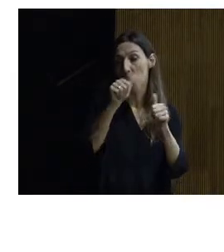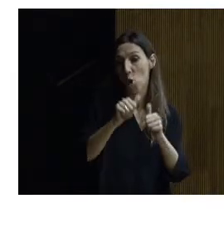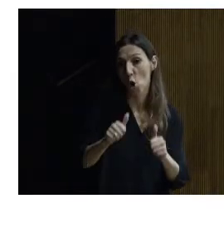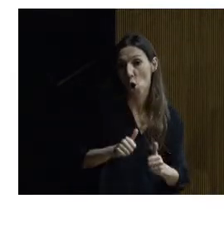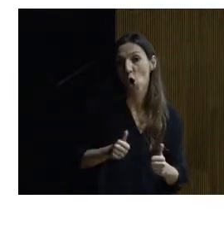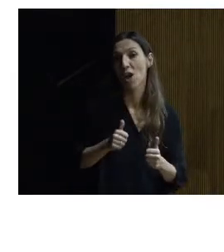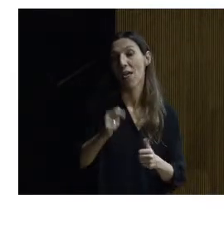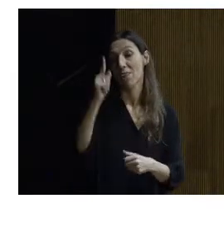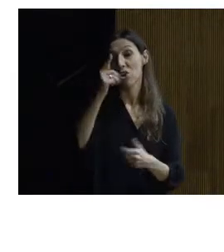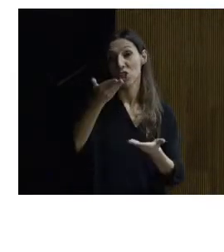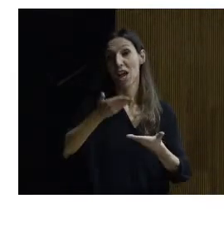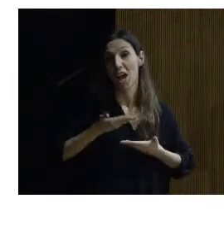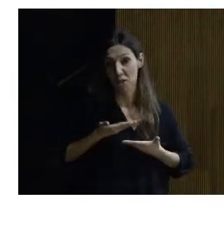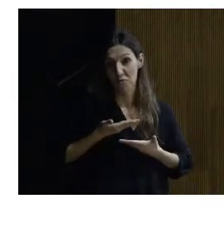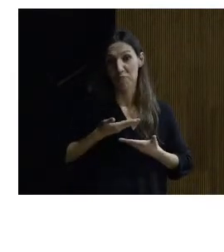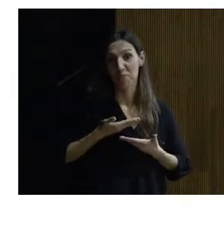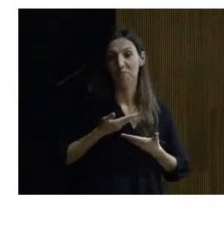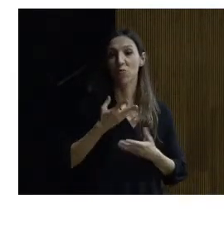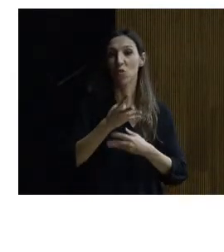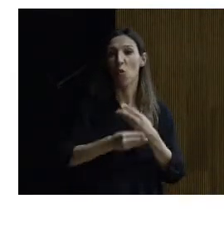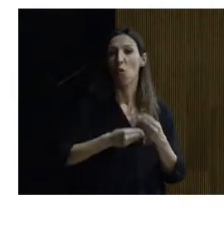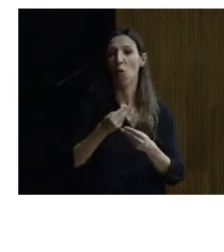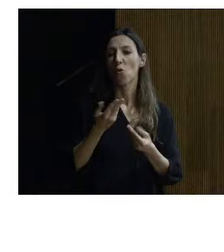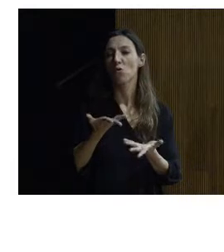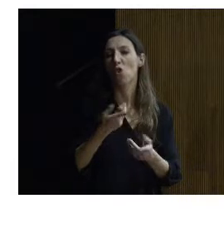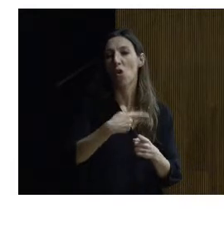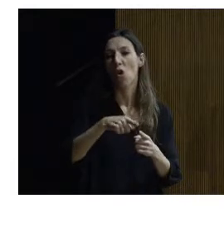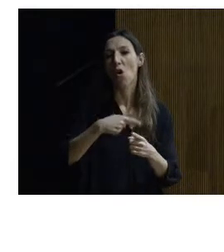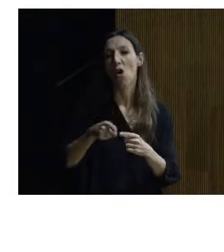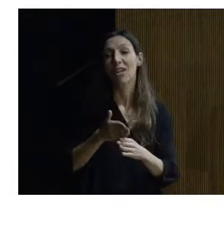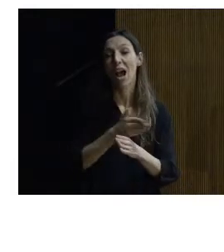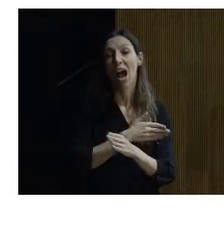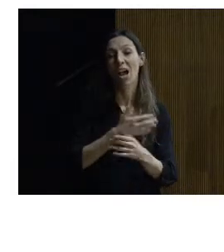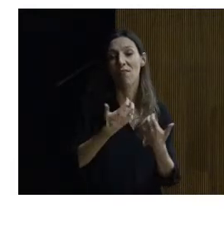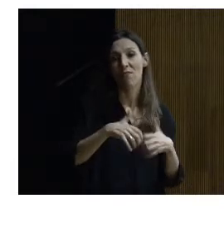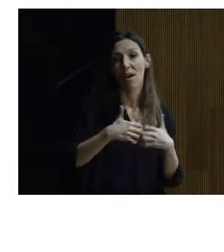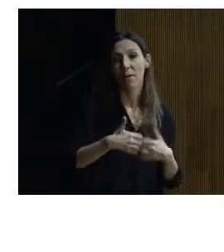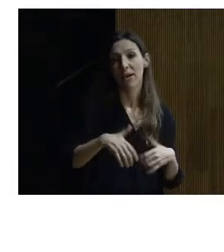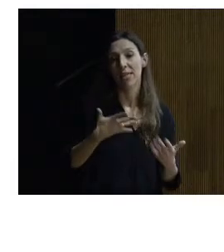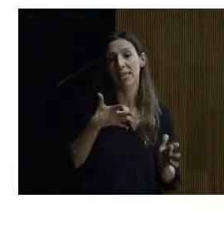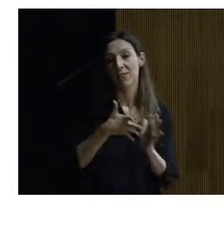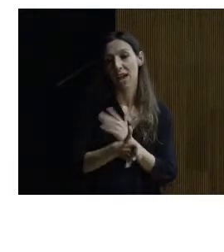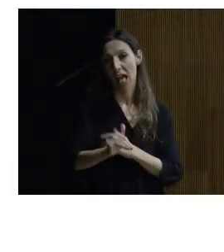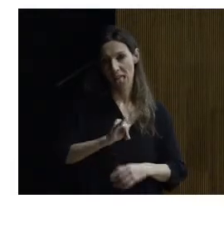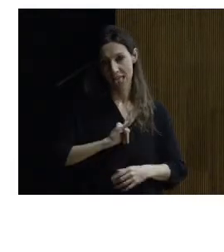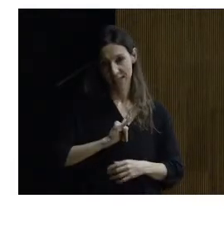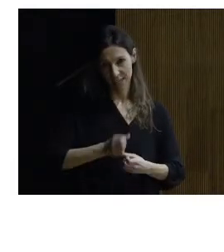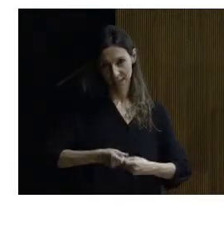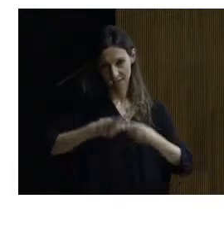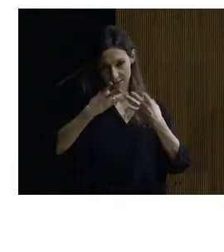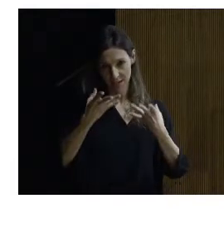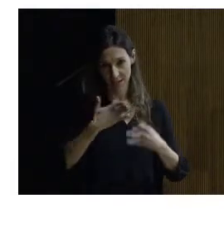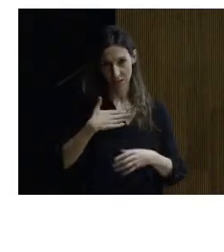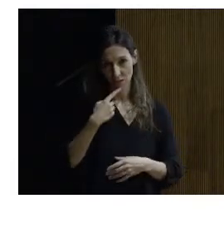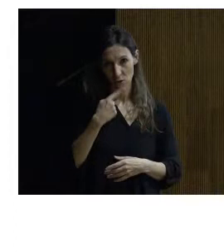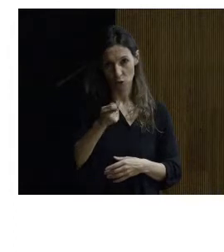se les ayudó mucho la utilización de esos módulos y los elementos prefabricados que son una de las señas de identidad de ese edificio ¿no? es decir que